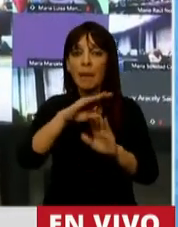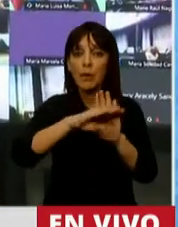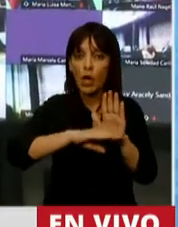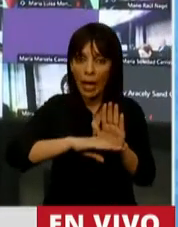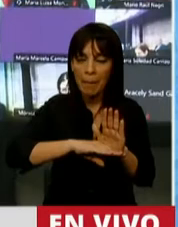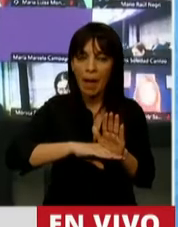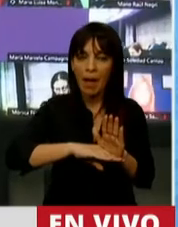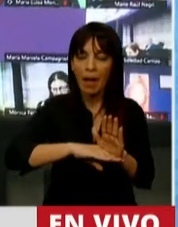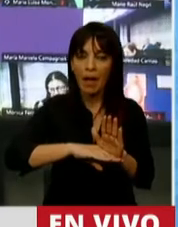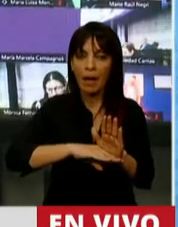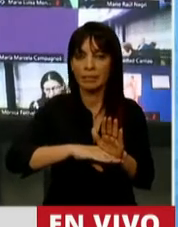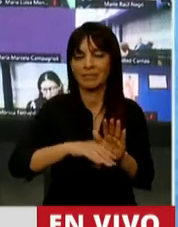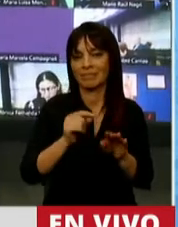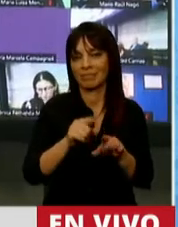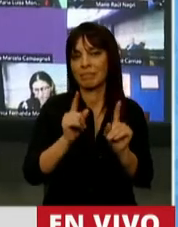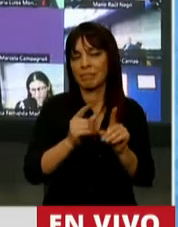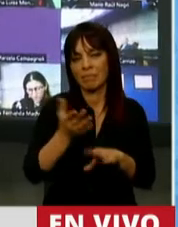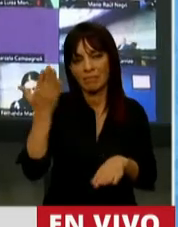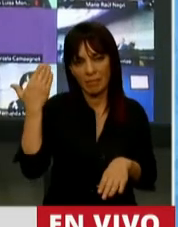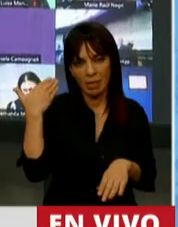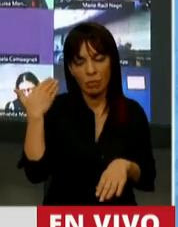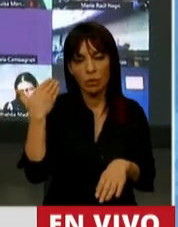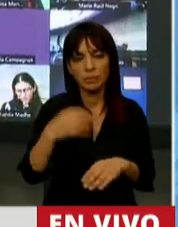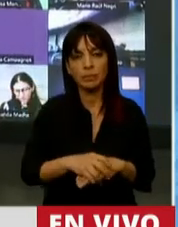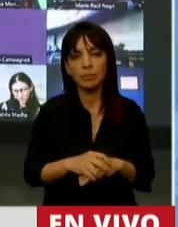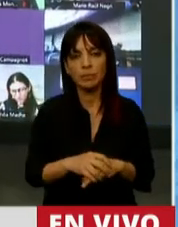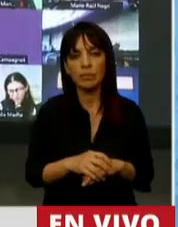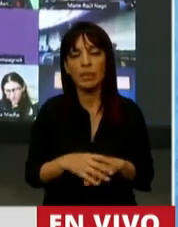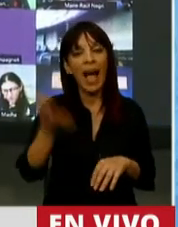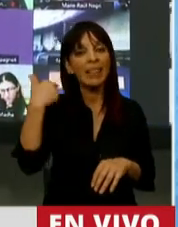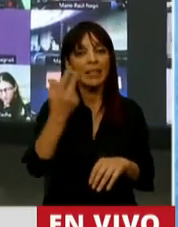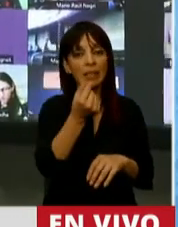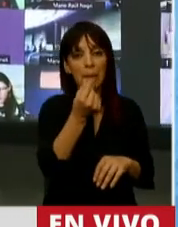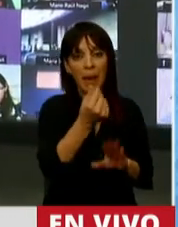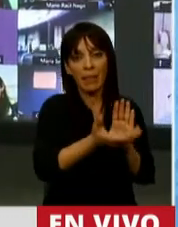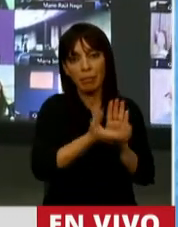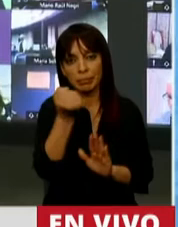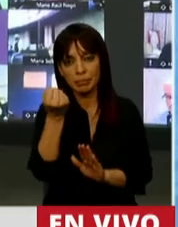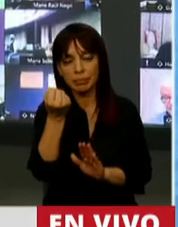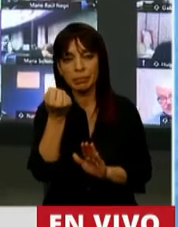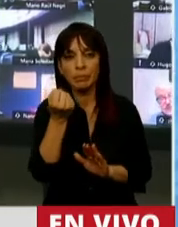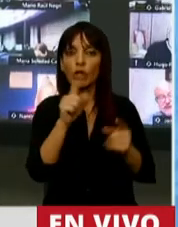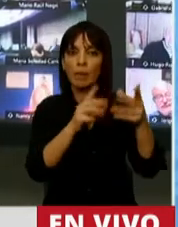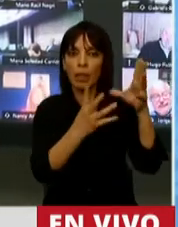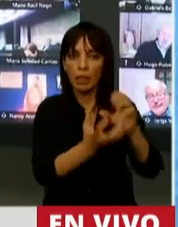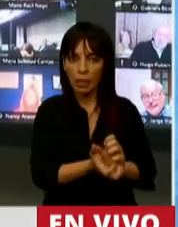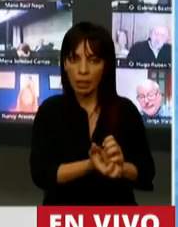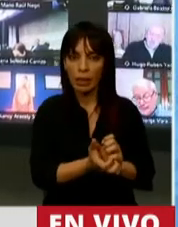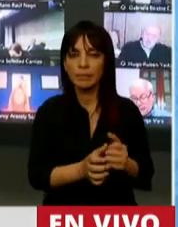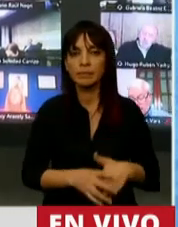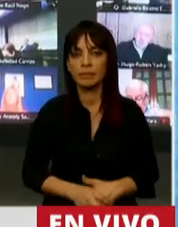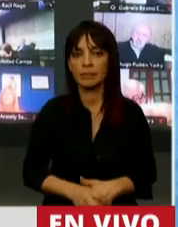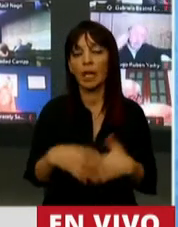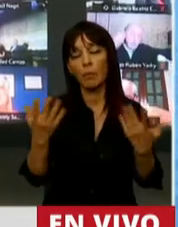que en su momento, no solo que se desfinanció, se destruyó. La verdad que, bueno,